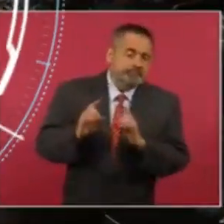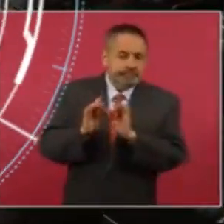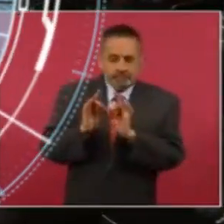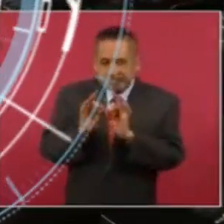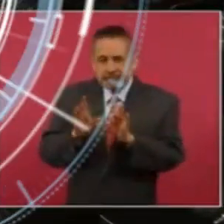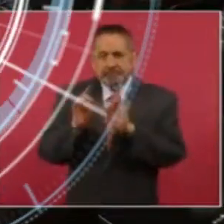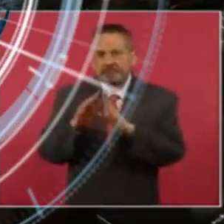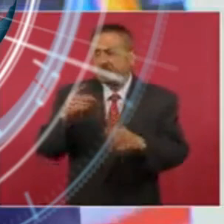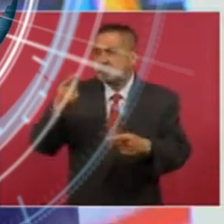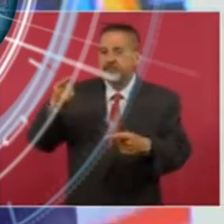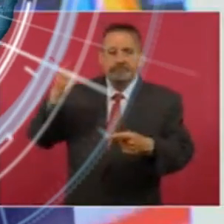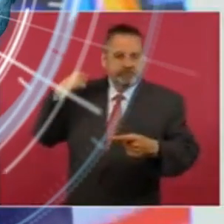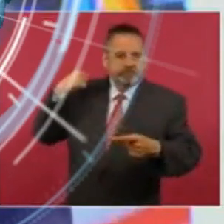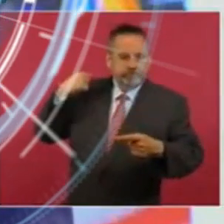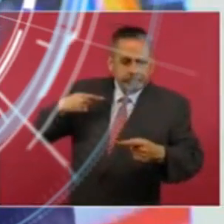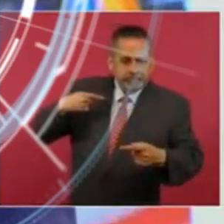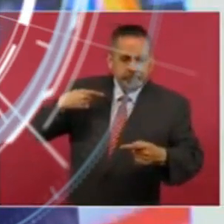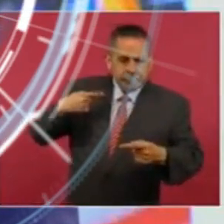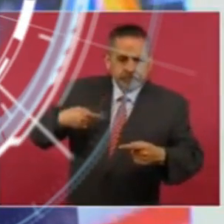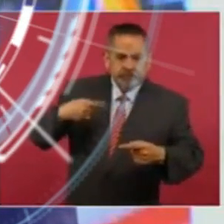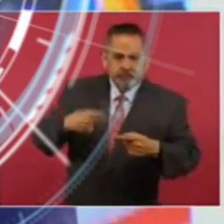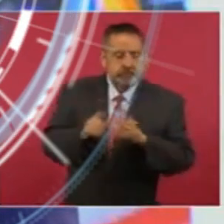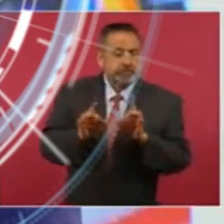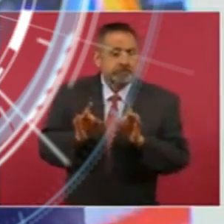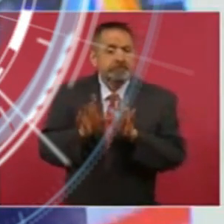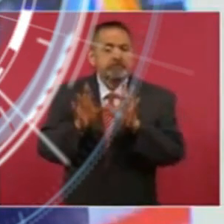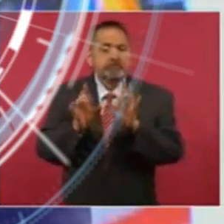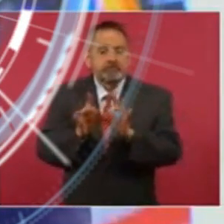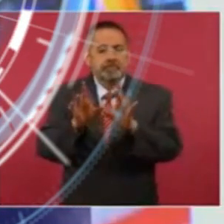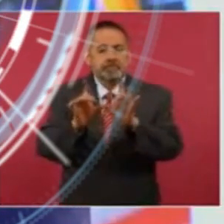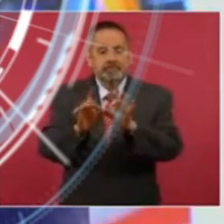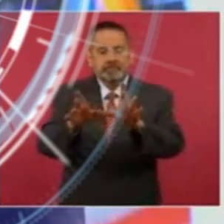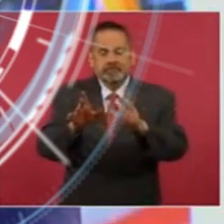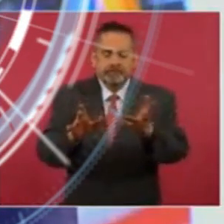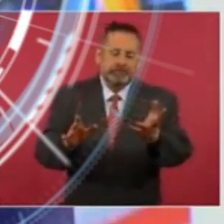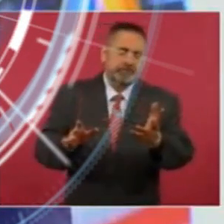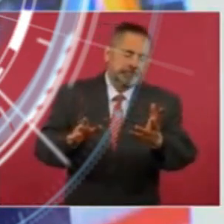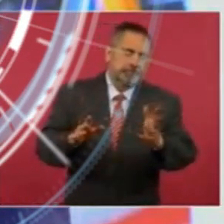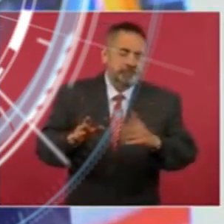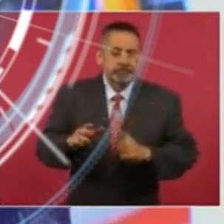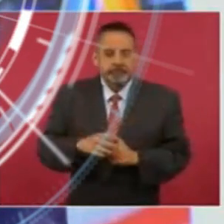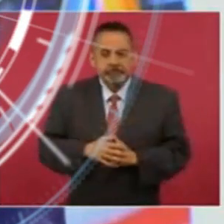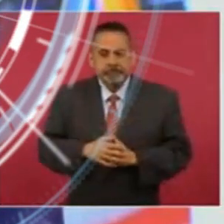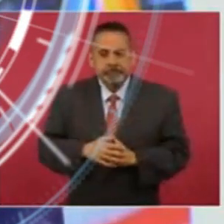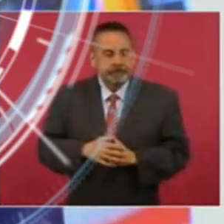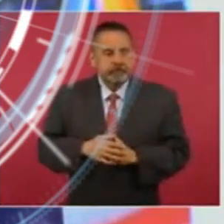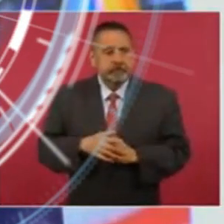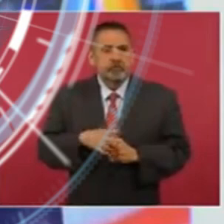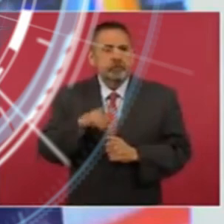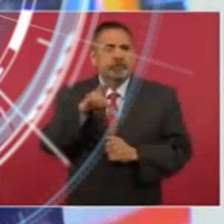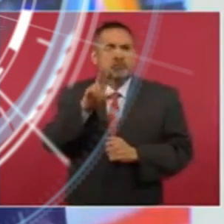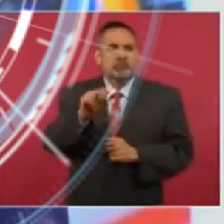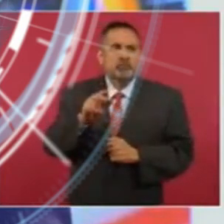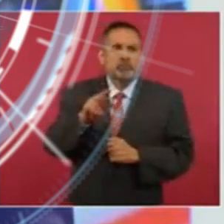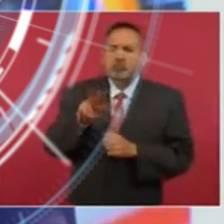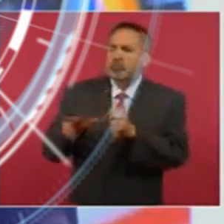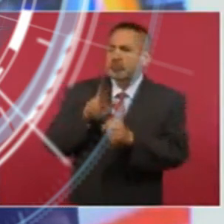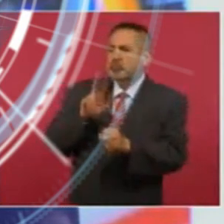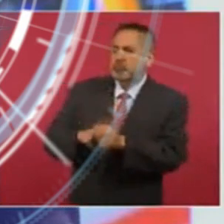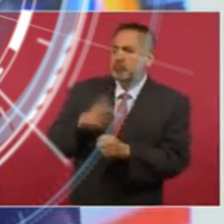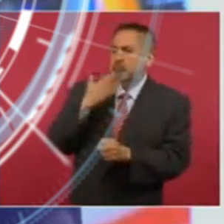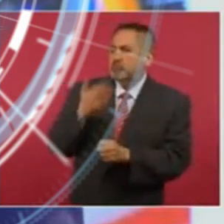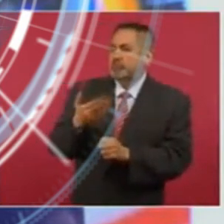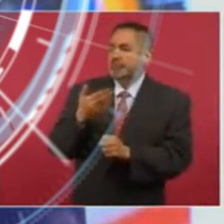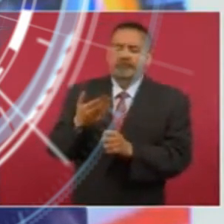¿Cuáles episodios que nosotros catalogamos como fuera de lo normal, que